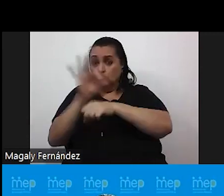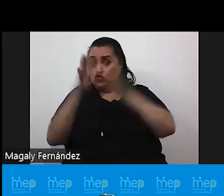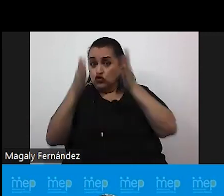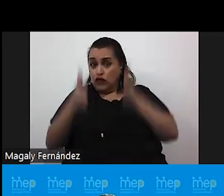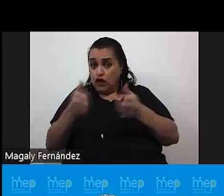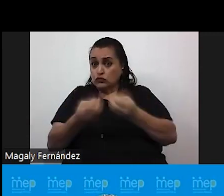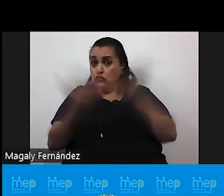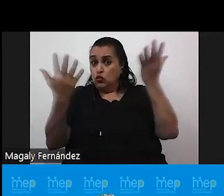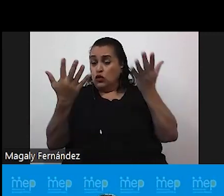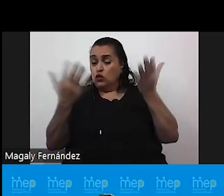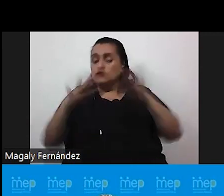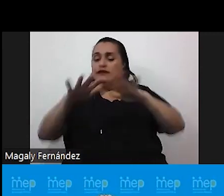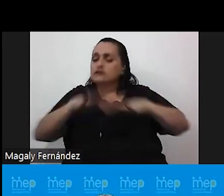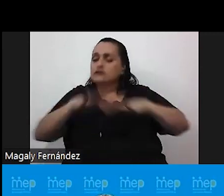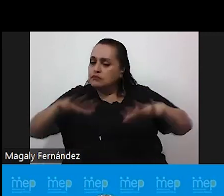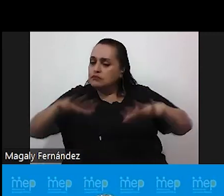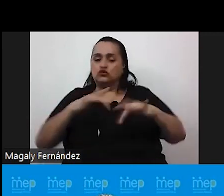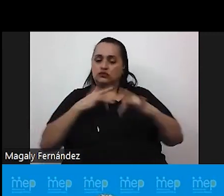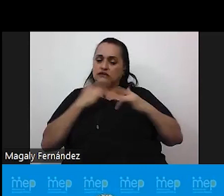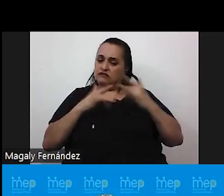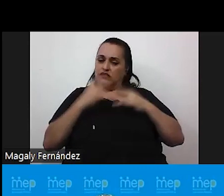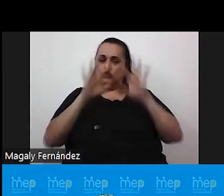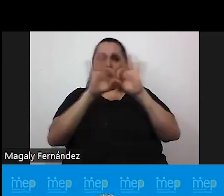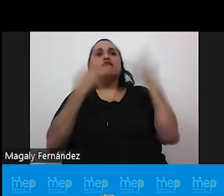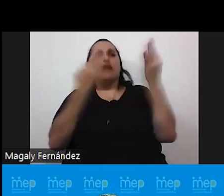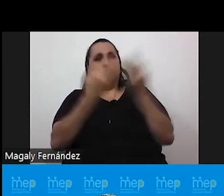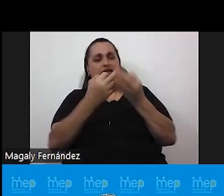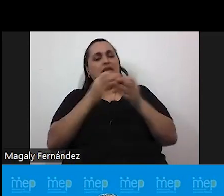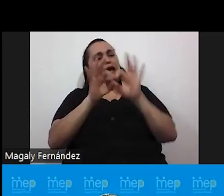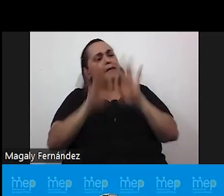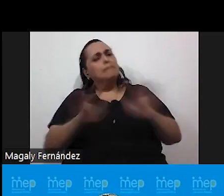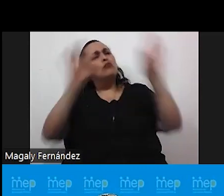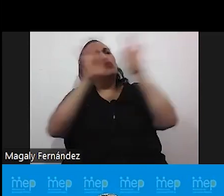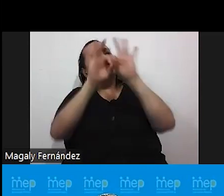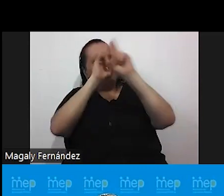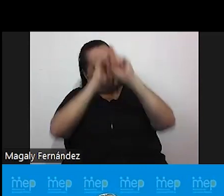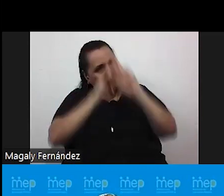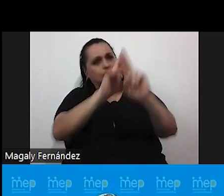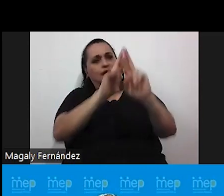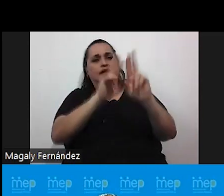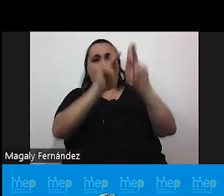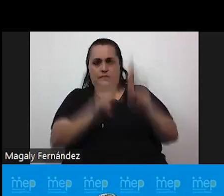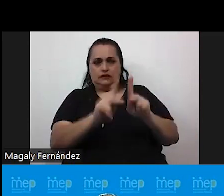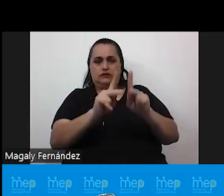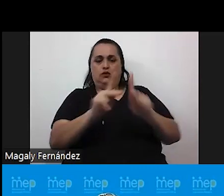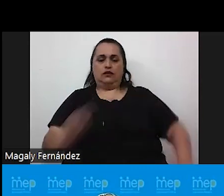sensibilización con la familia de que lo más importante es respetar a la persona siguiente